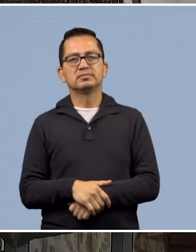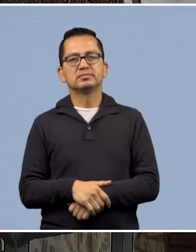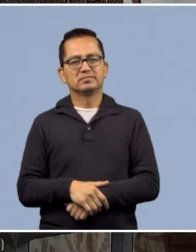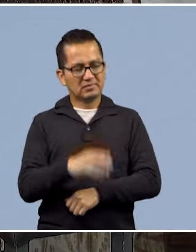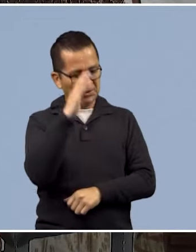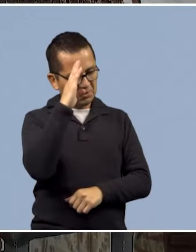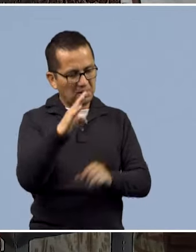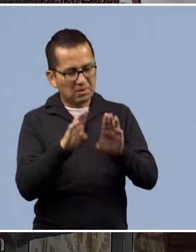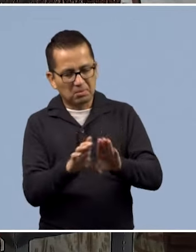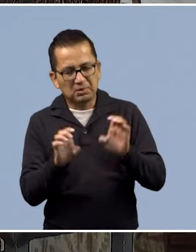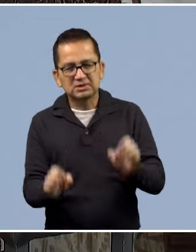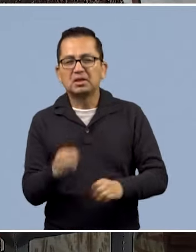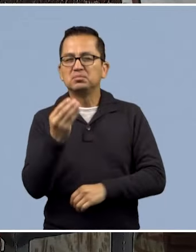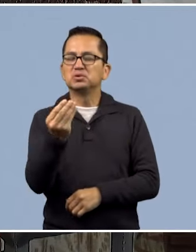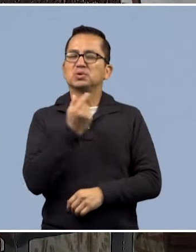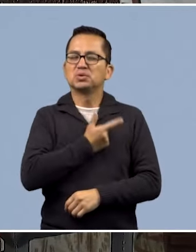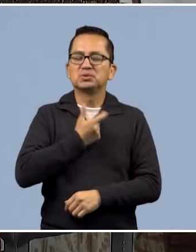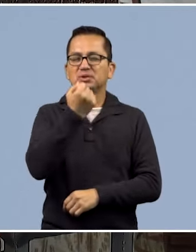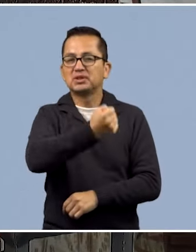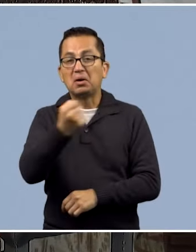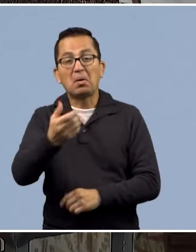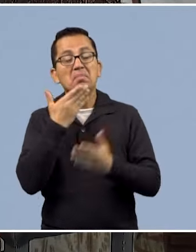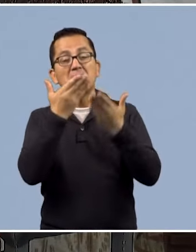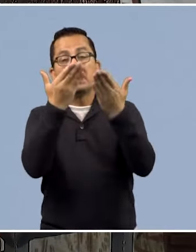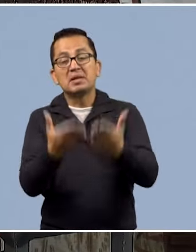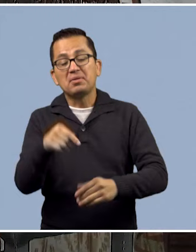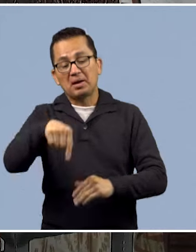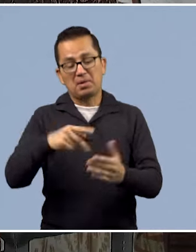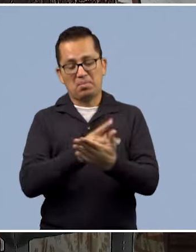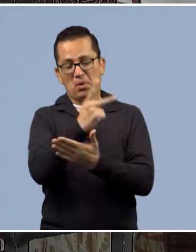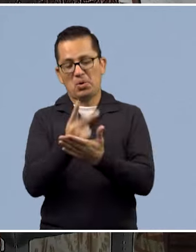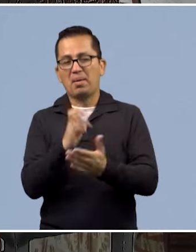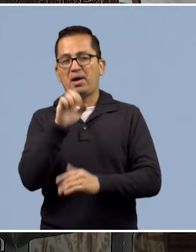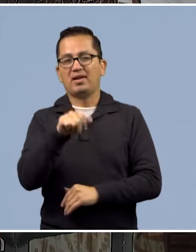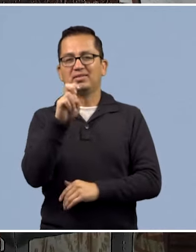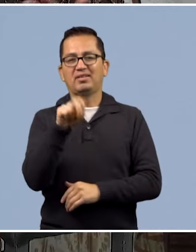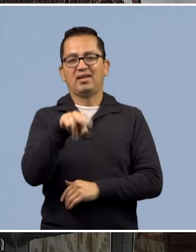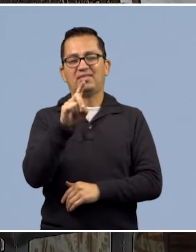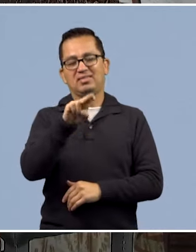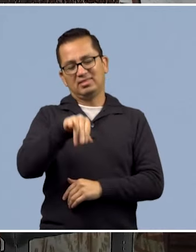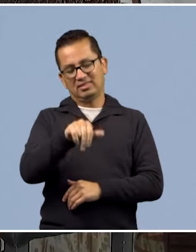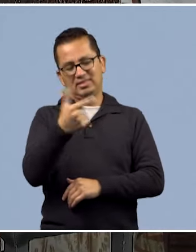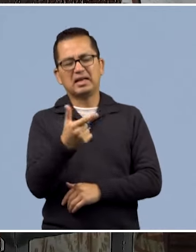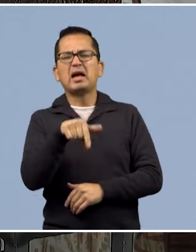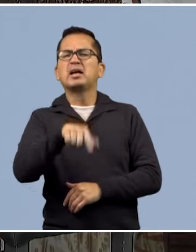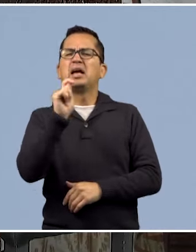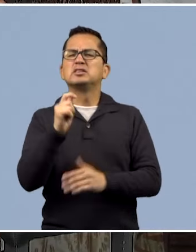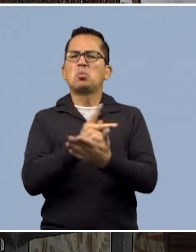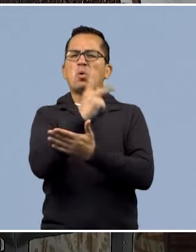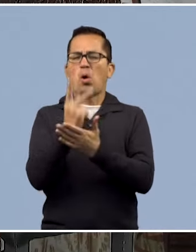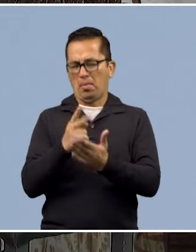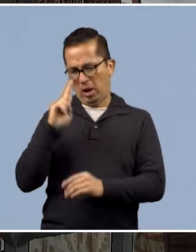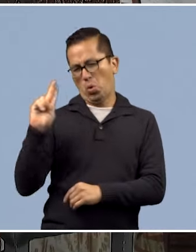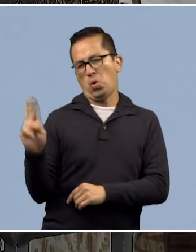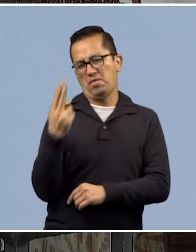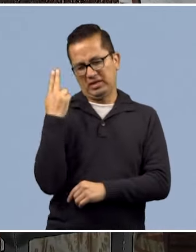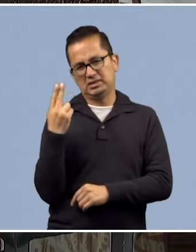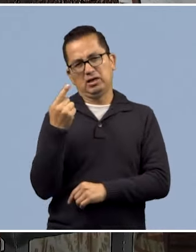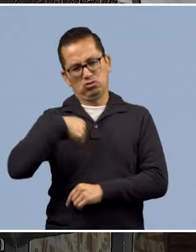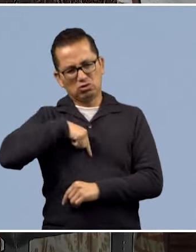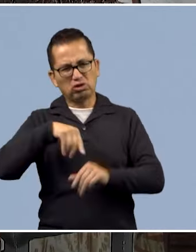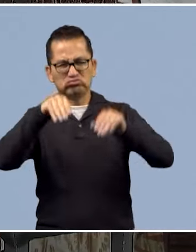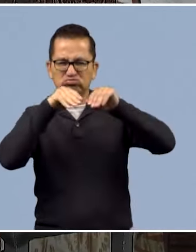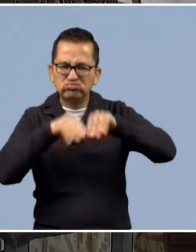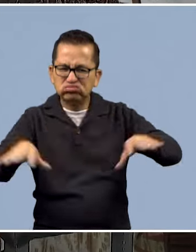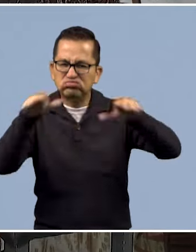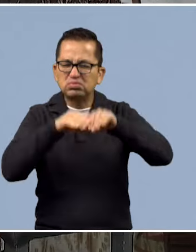Hola, ¿cómo están? Qué gusto saludarles. Bienvenidos y bienvenidas a una emisión más de Entrending, este espacio universitario en el que, como ustedes ya lo saben, nos